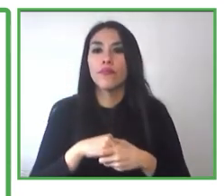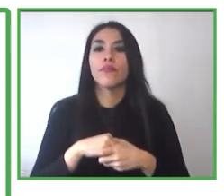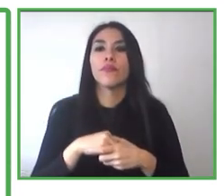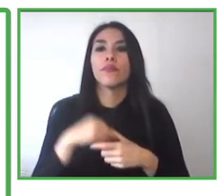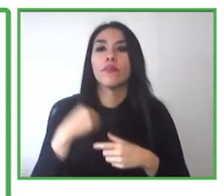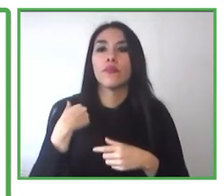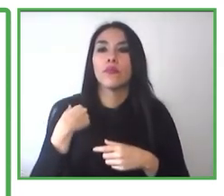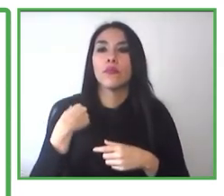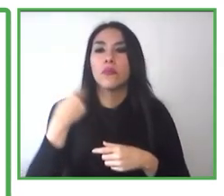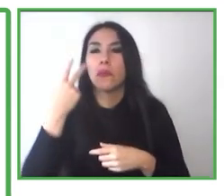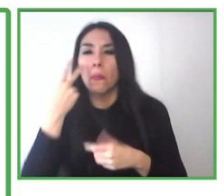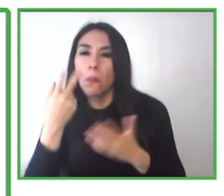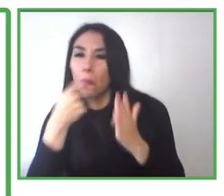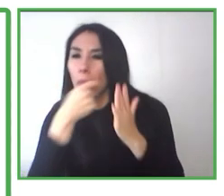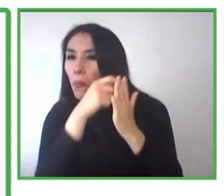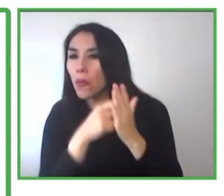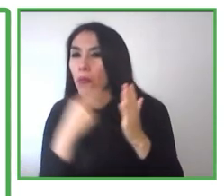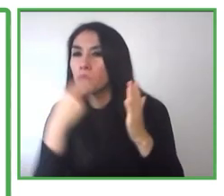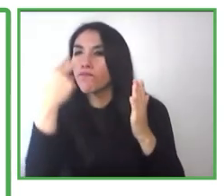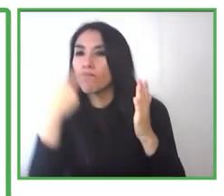de ajustes para poder trabajar.